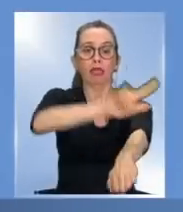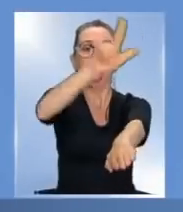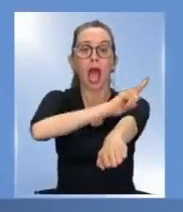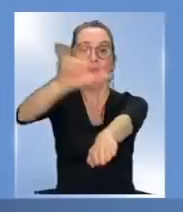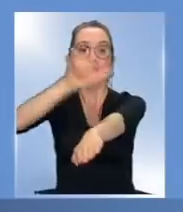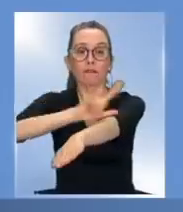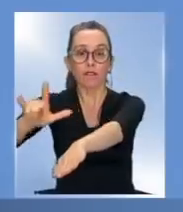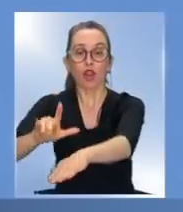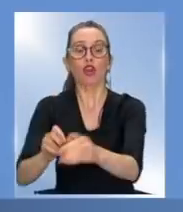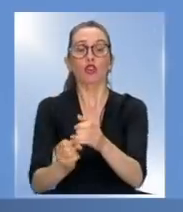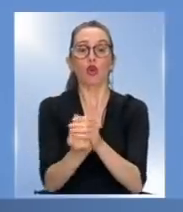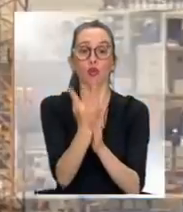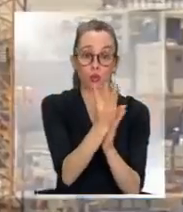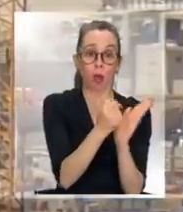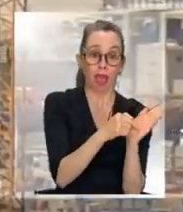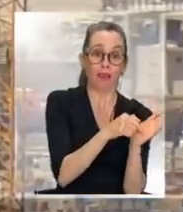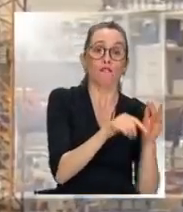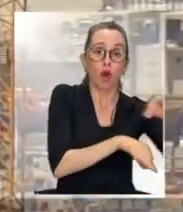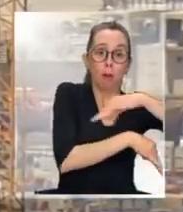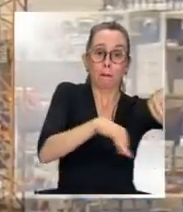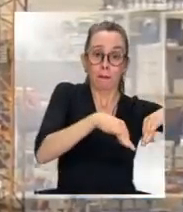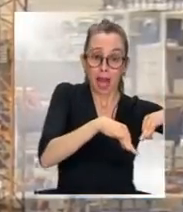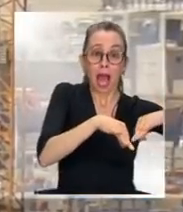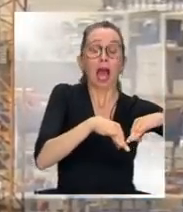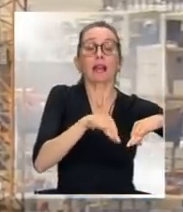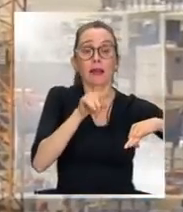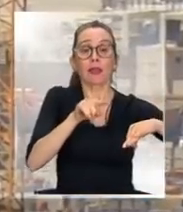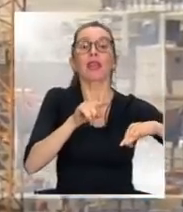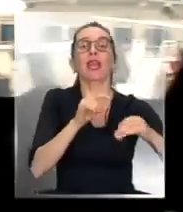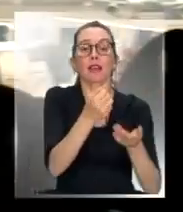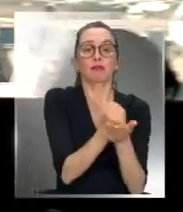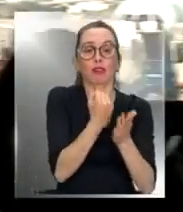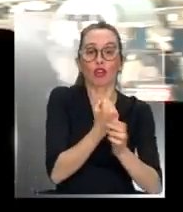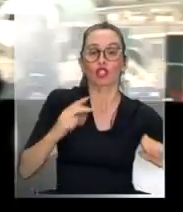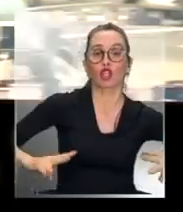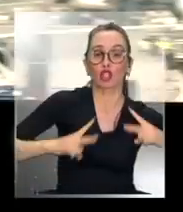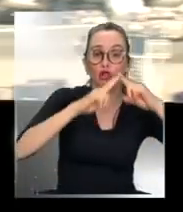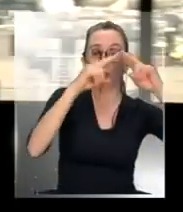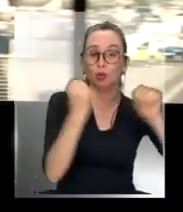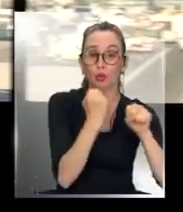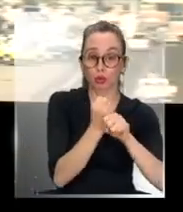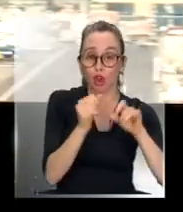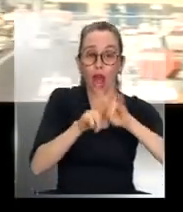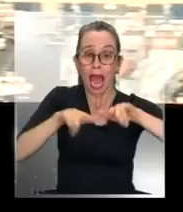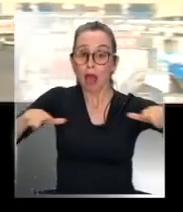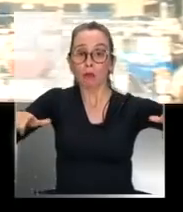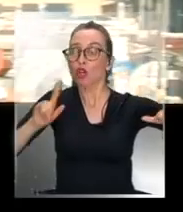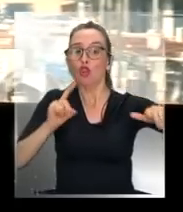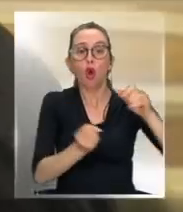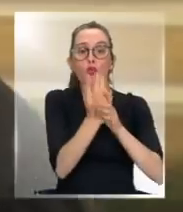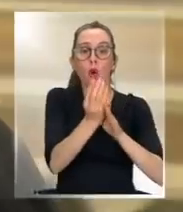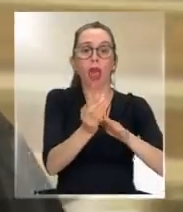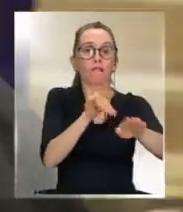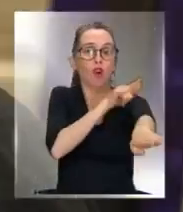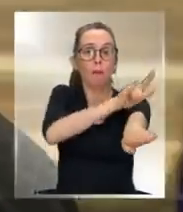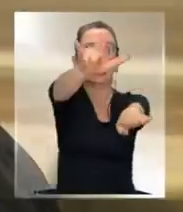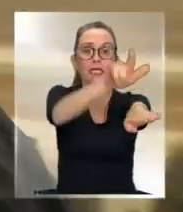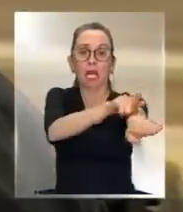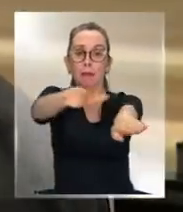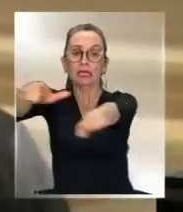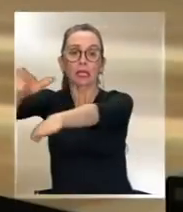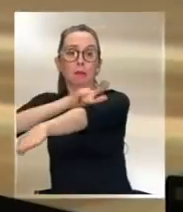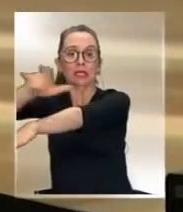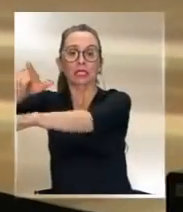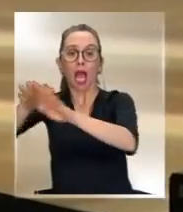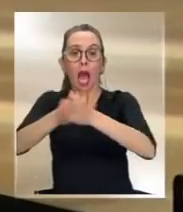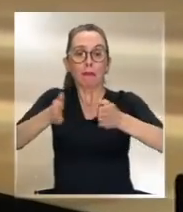nuevo aeropuerto no contemplan la construcción de pistas anexas de despegue. Considerando que el tráfico de pasajeros como de operaciones aéreas va en aumento,